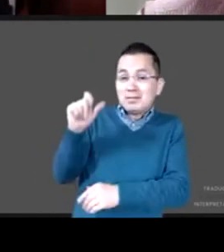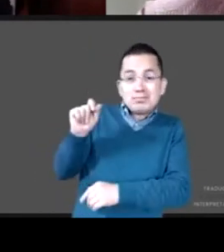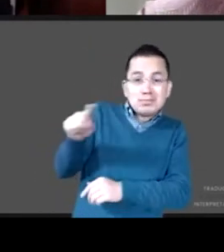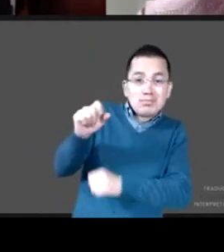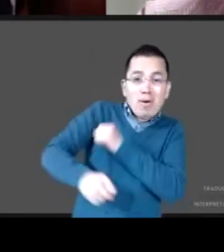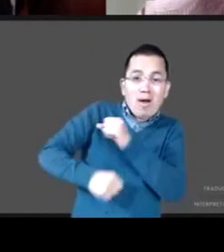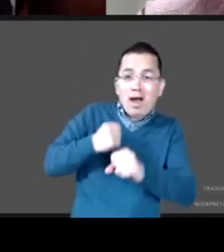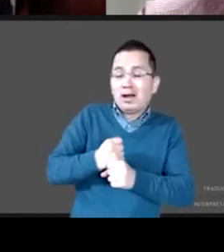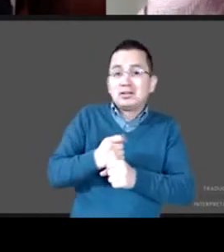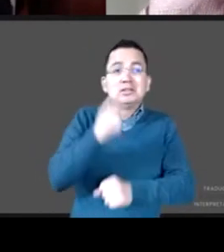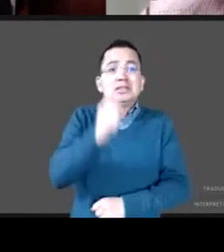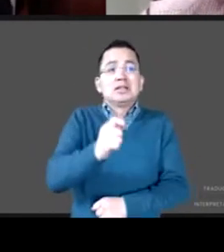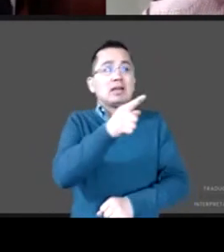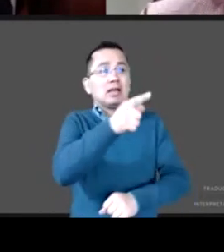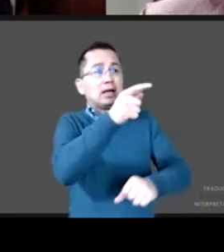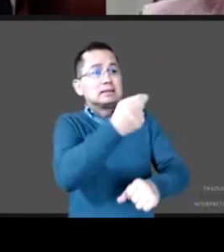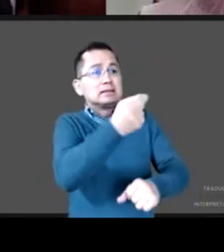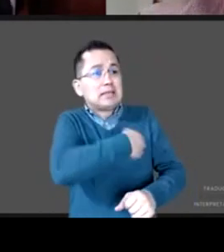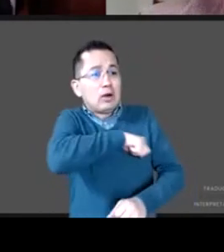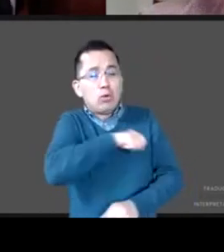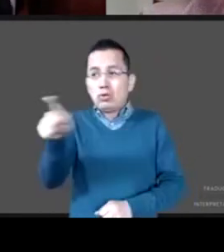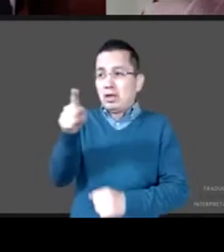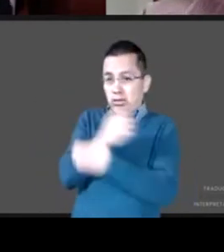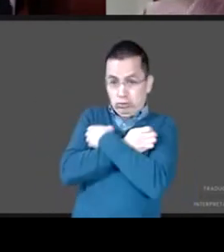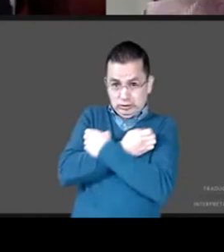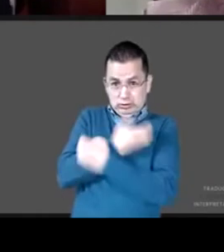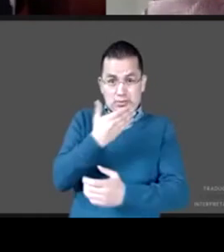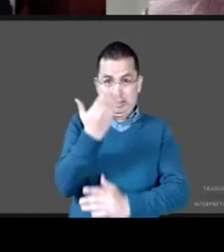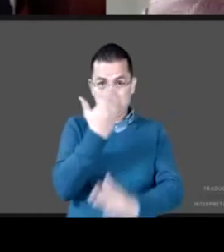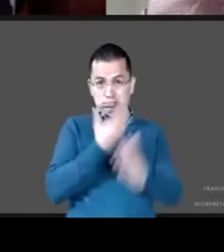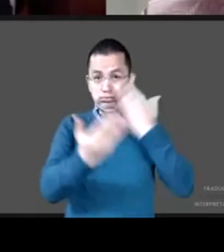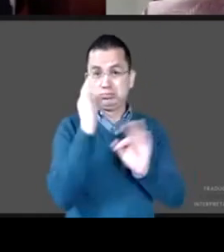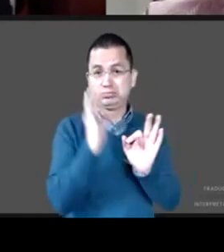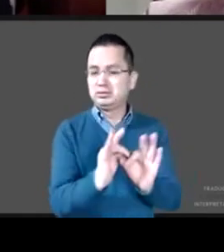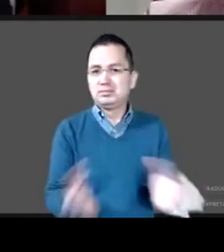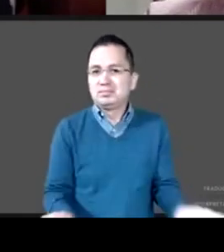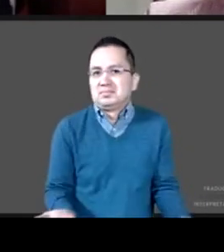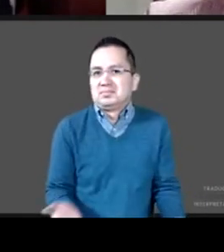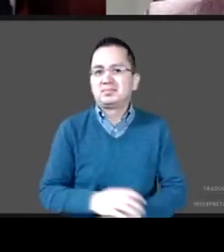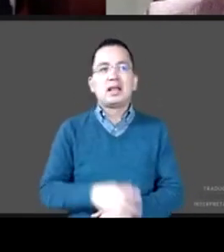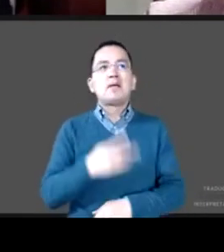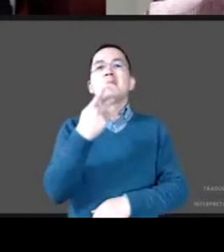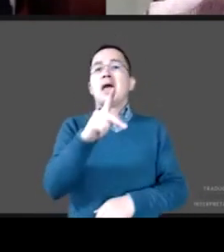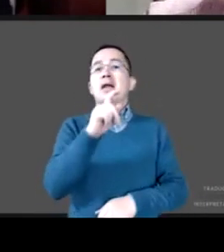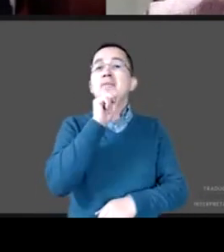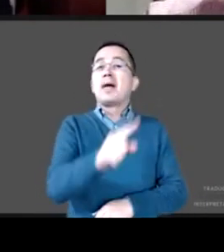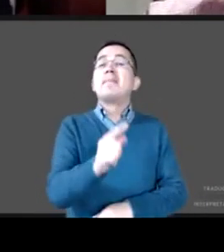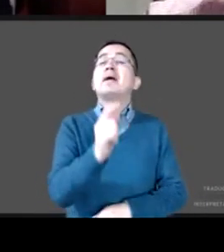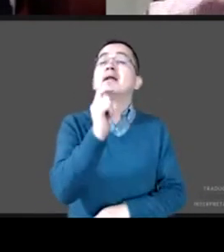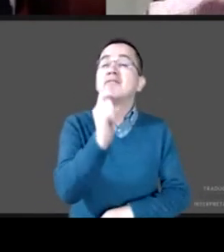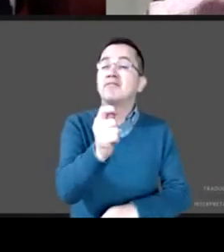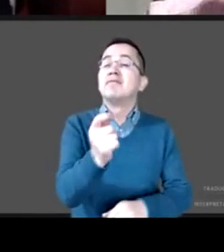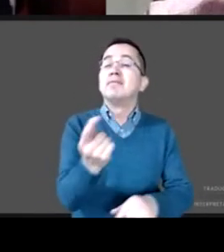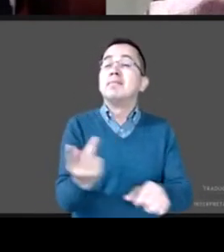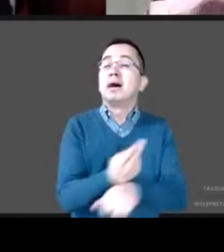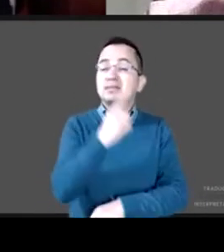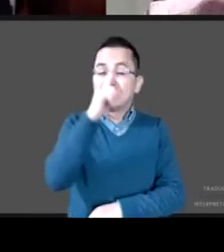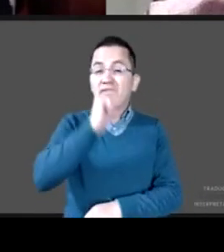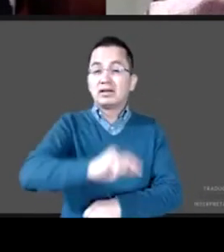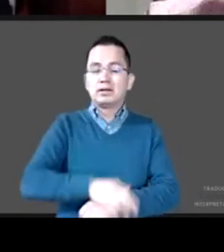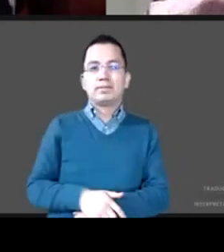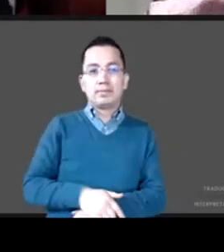dos grandes sistemas pero el segundo factor que falló es que el capital humano para que sea realizable requiere